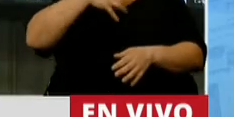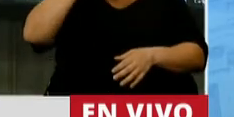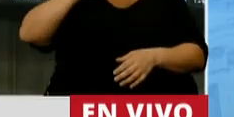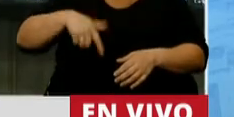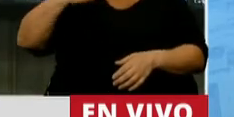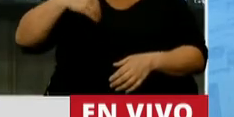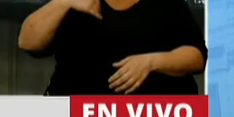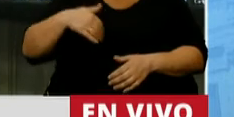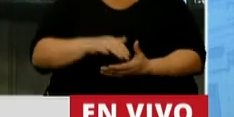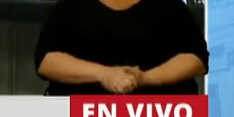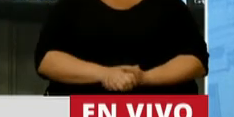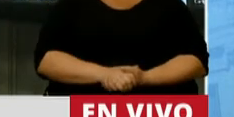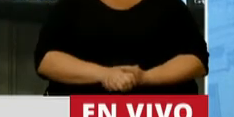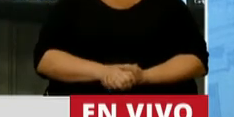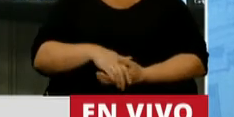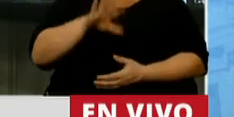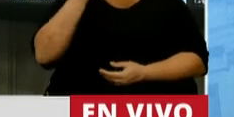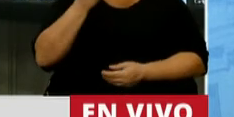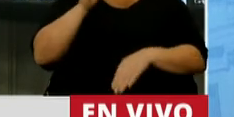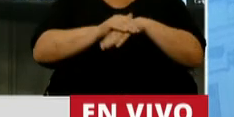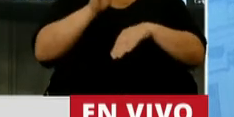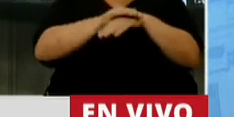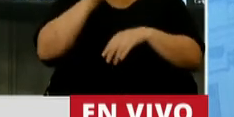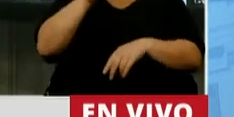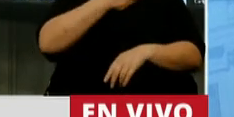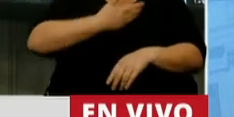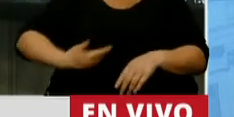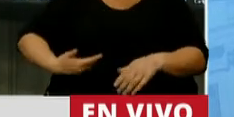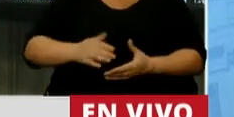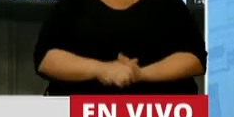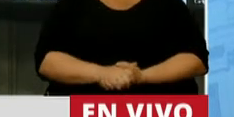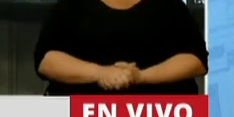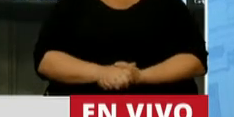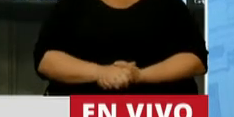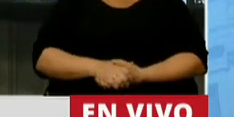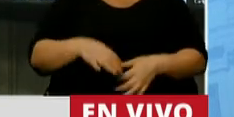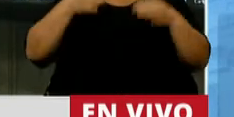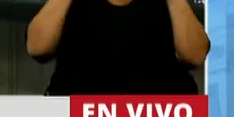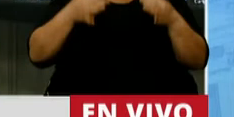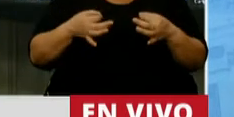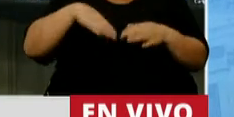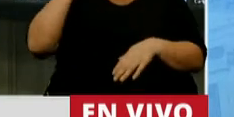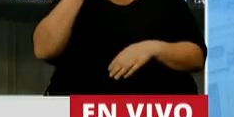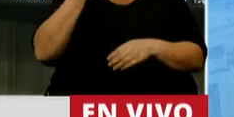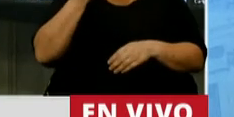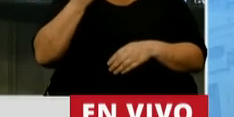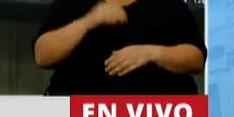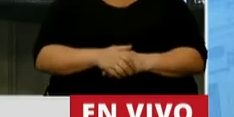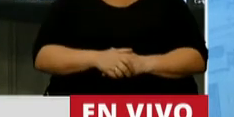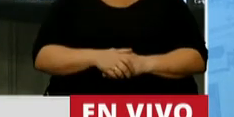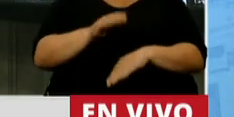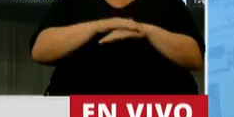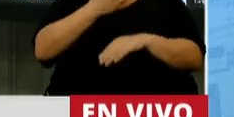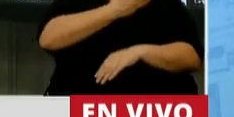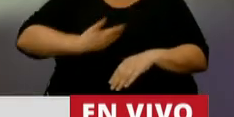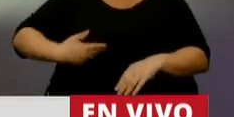la República Argentina fundamentalmente es responsabilidad del Gobierno, y fundamentalmente, señor Presidente, es del